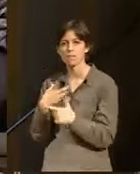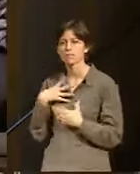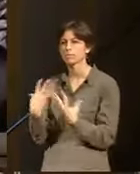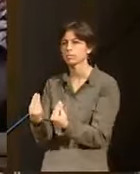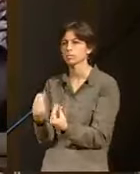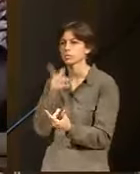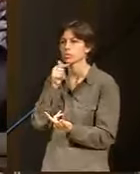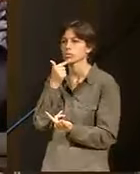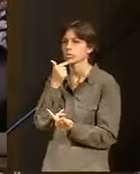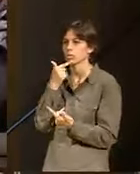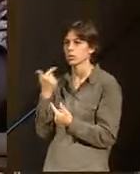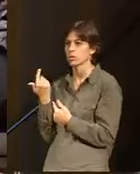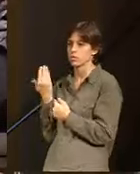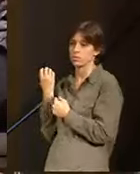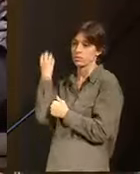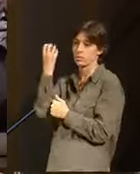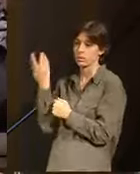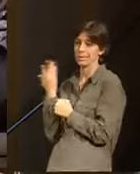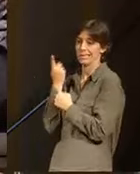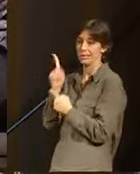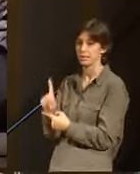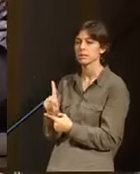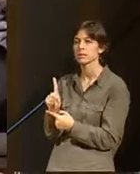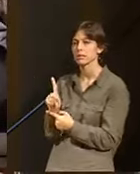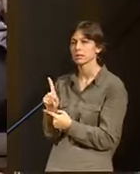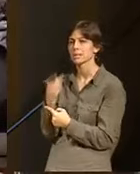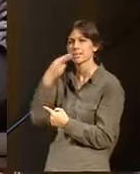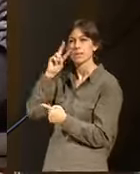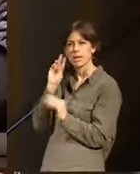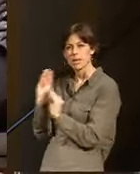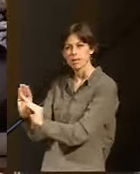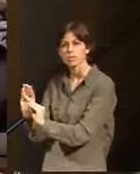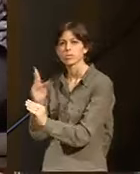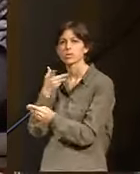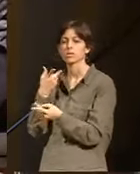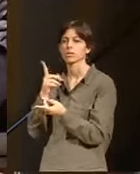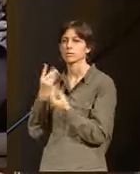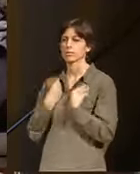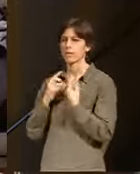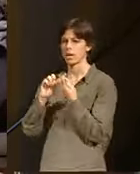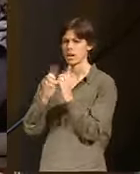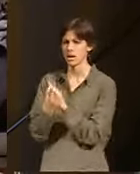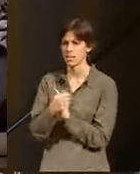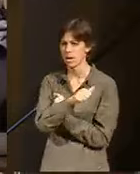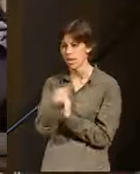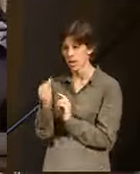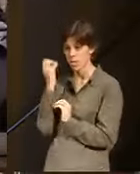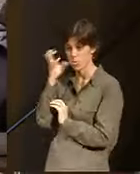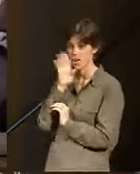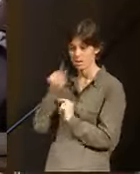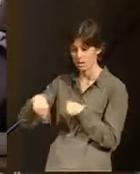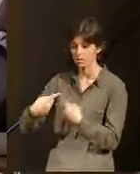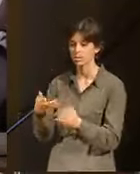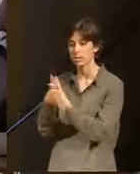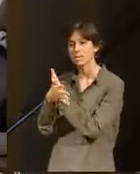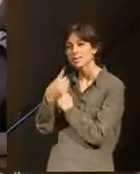de lo que ha experimentado, las experiencias, de ese cambio de vida que cada uno de ellos ha tenido que